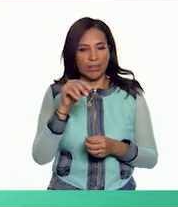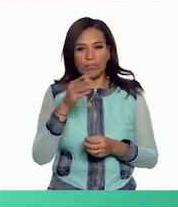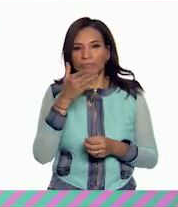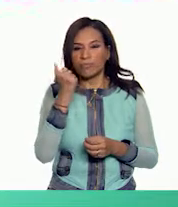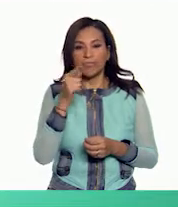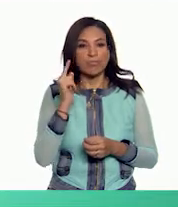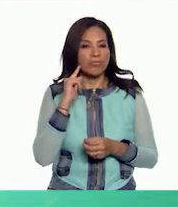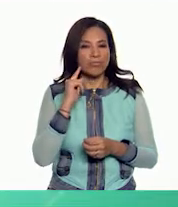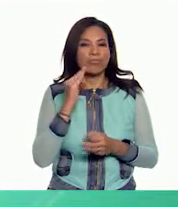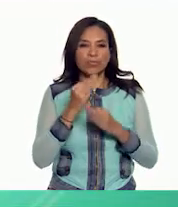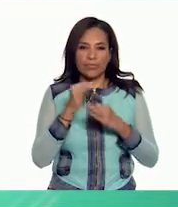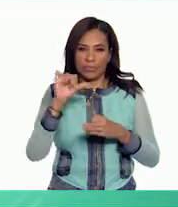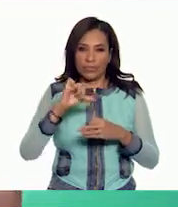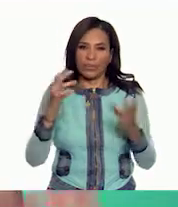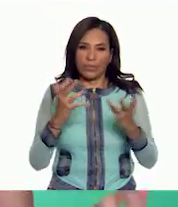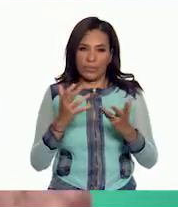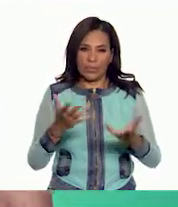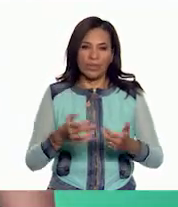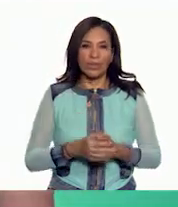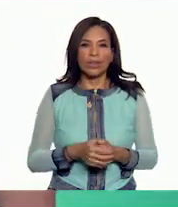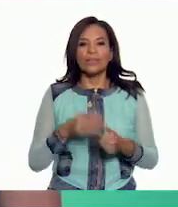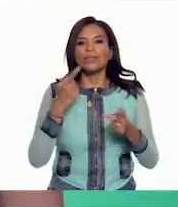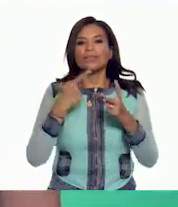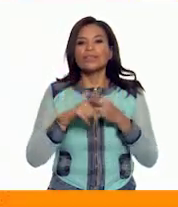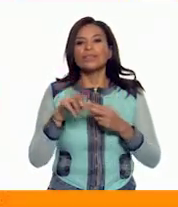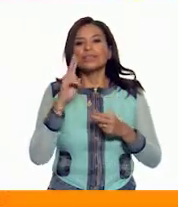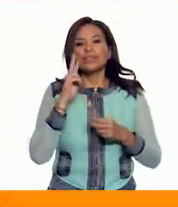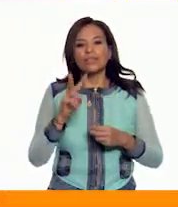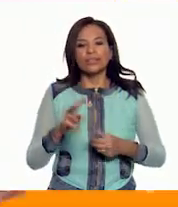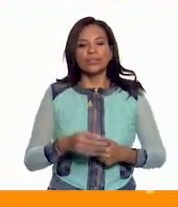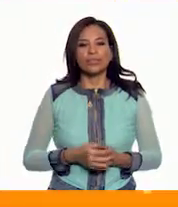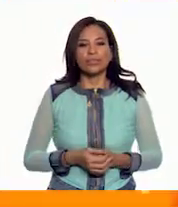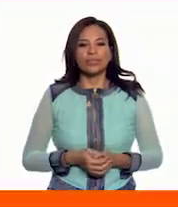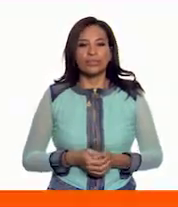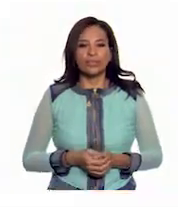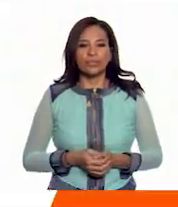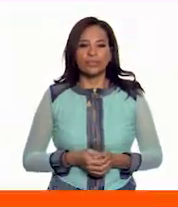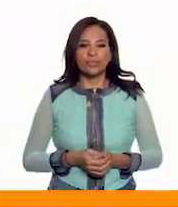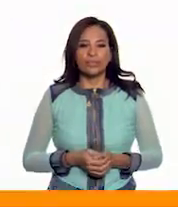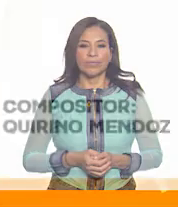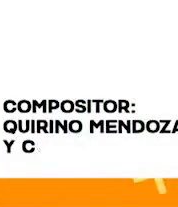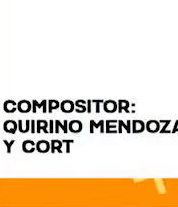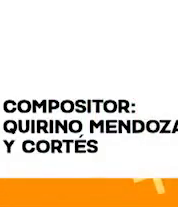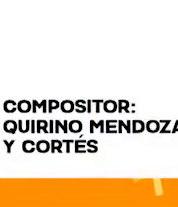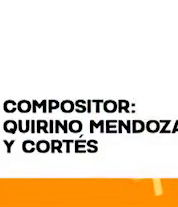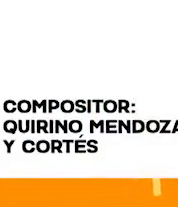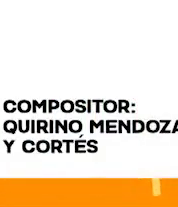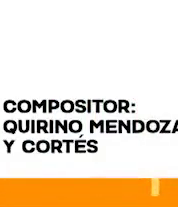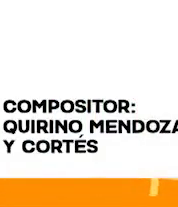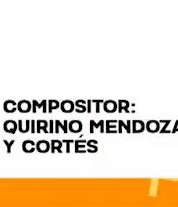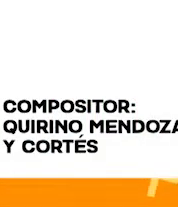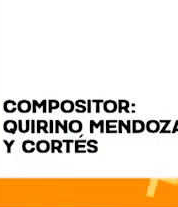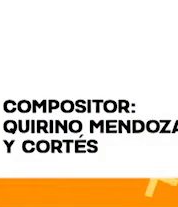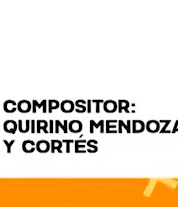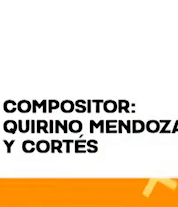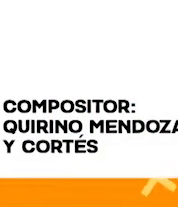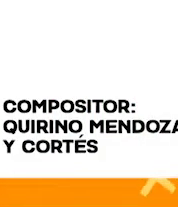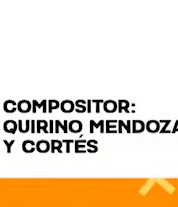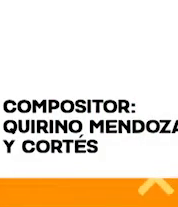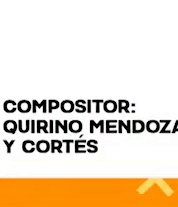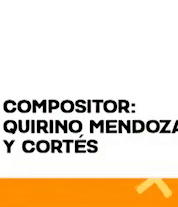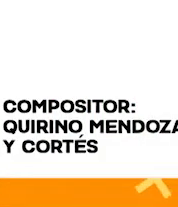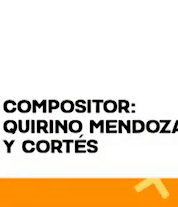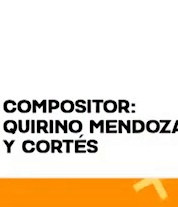la has escuchado, hoy lo vas a hacer. Comienza así. De la sierra morena